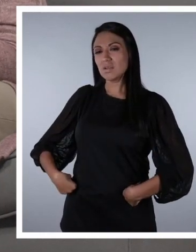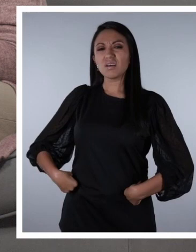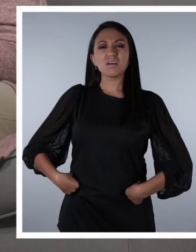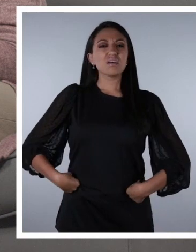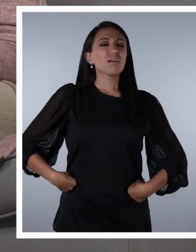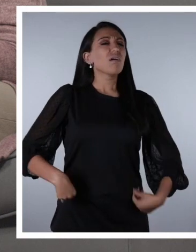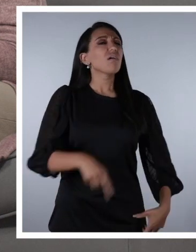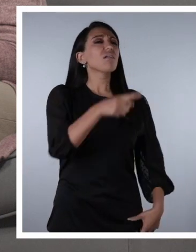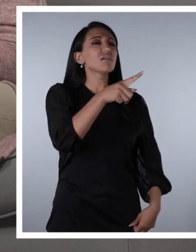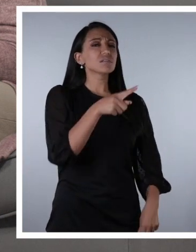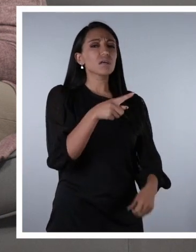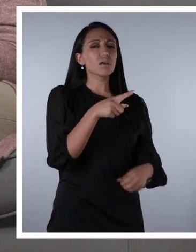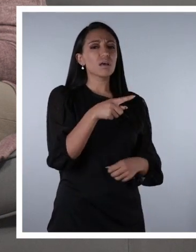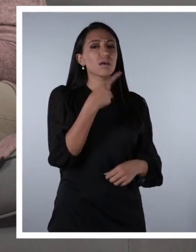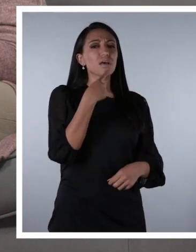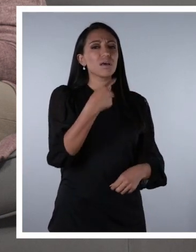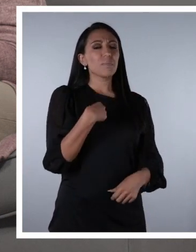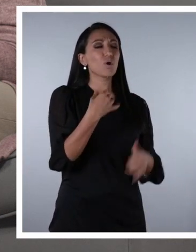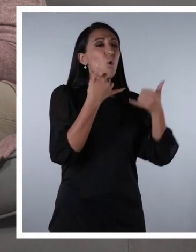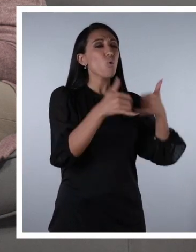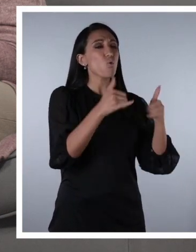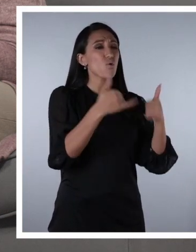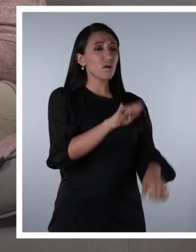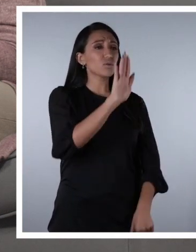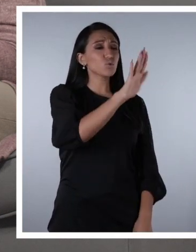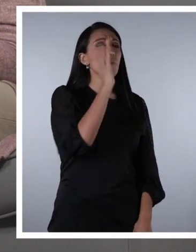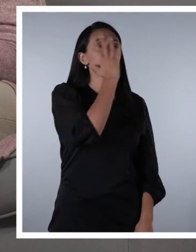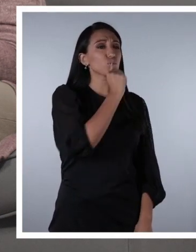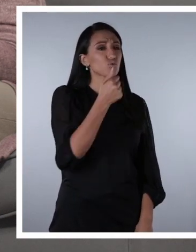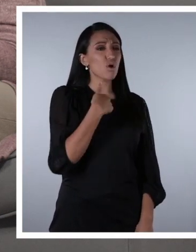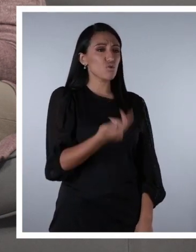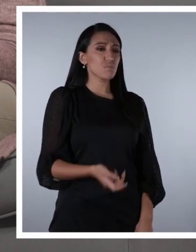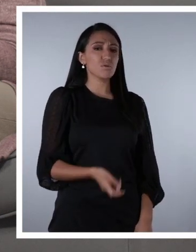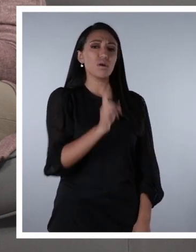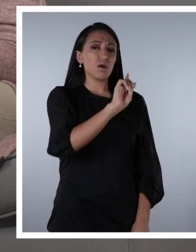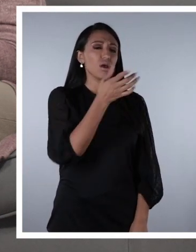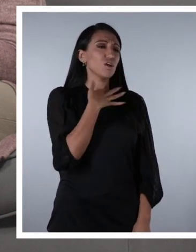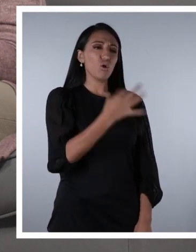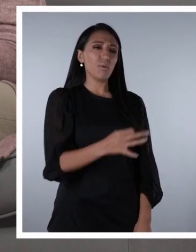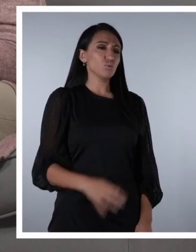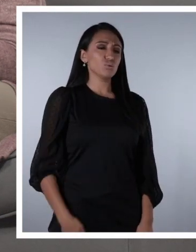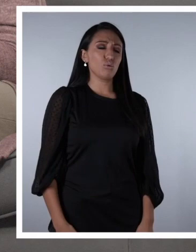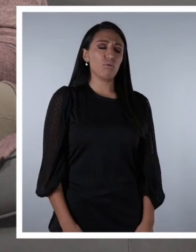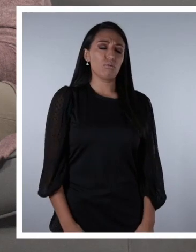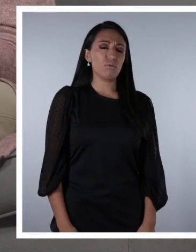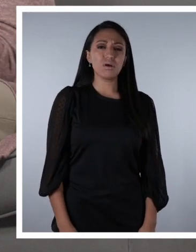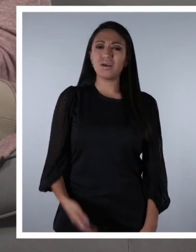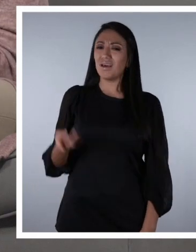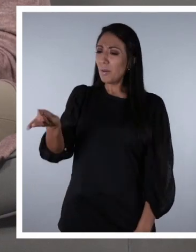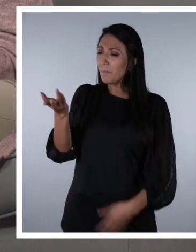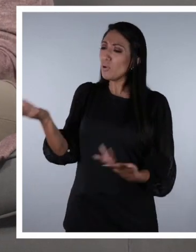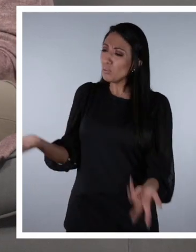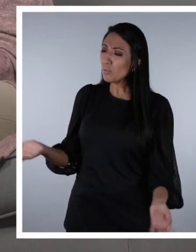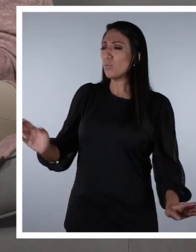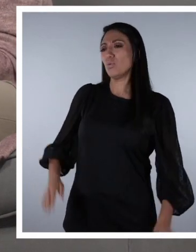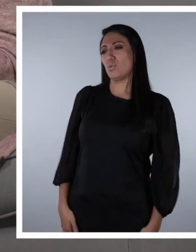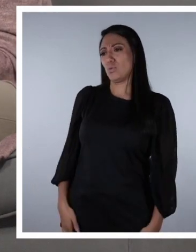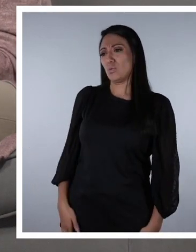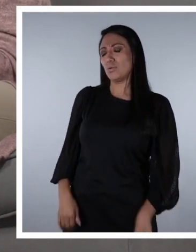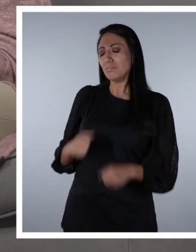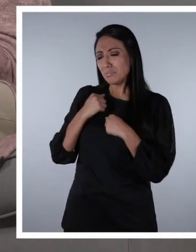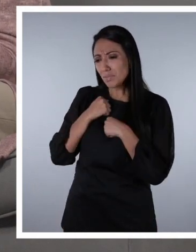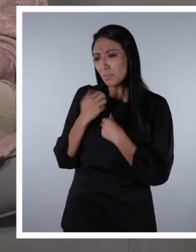Sino que dijo que sus juguetes eran más lindos que los míos. Y no me gustó. Ay, mi vida, pero